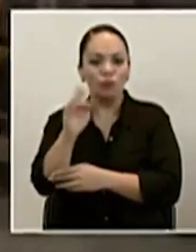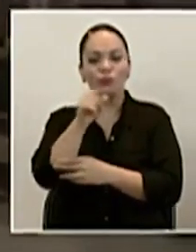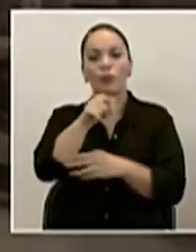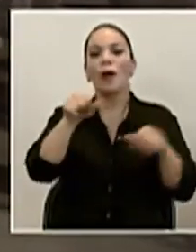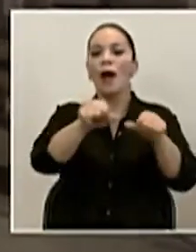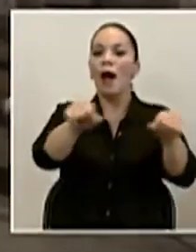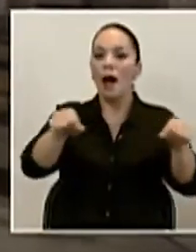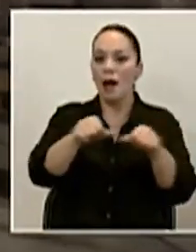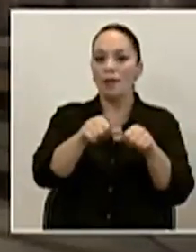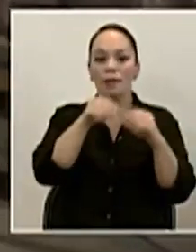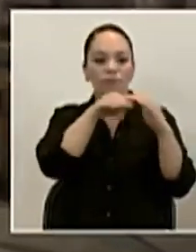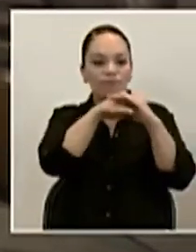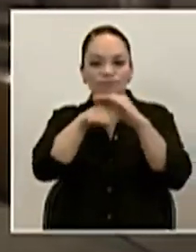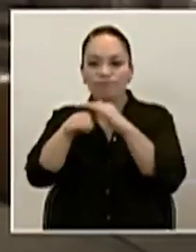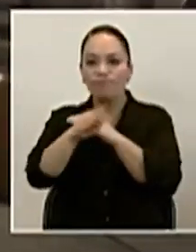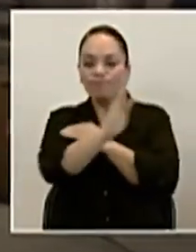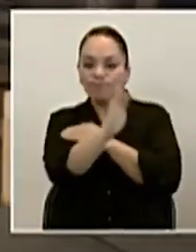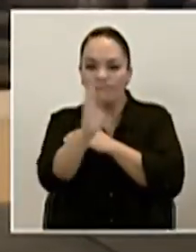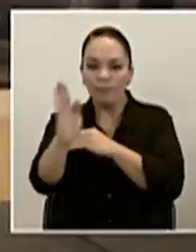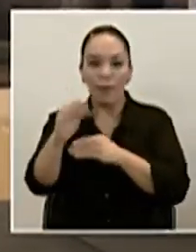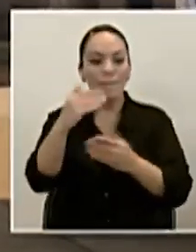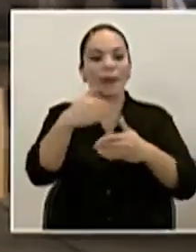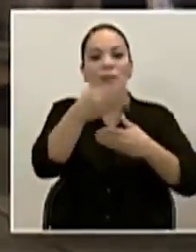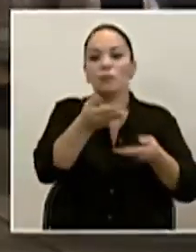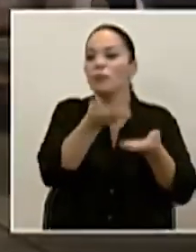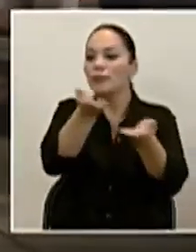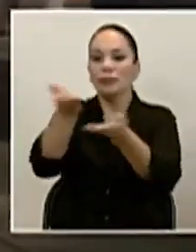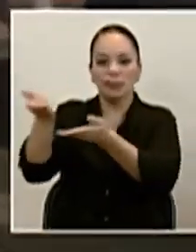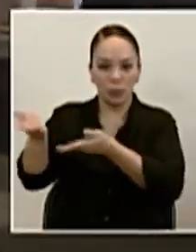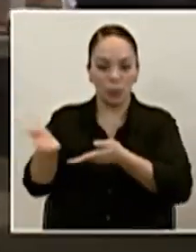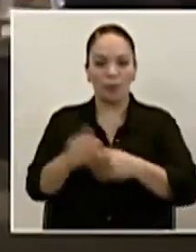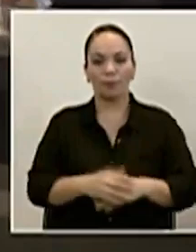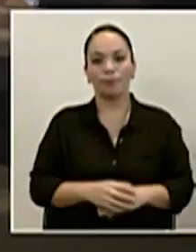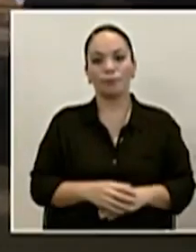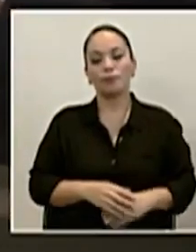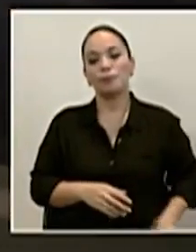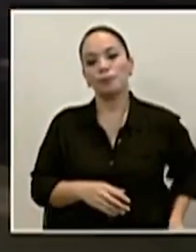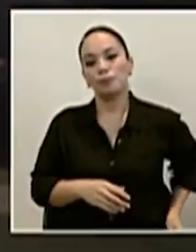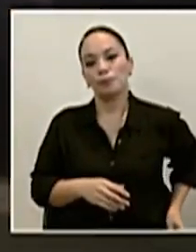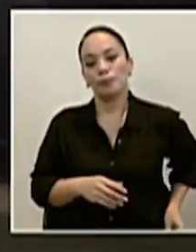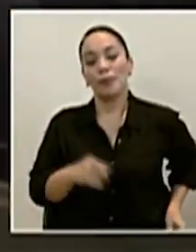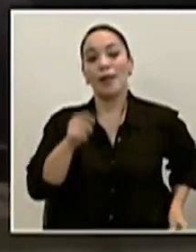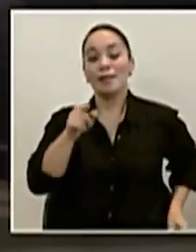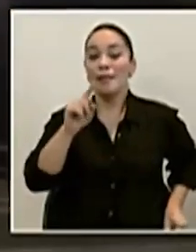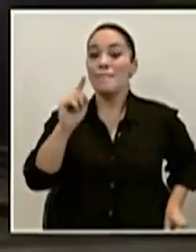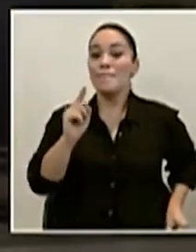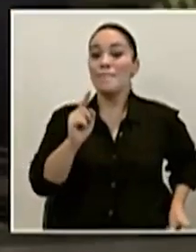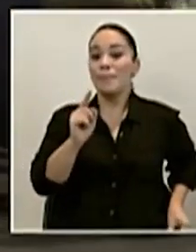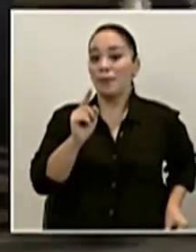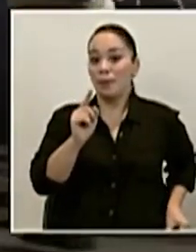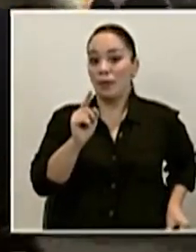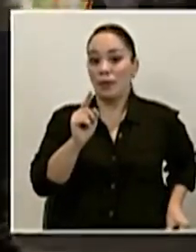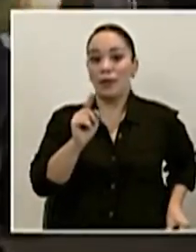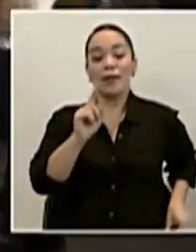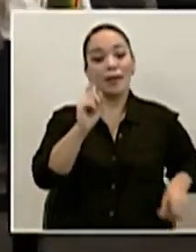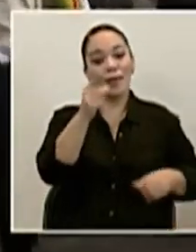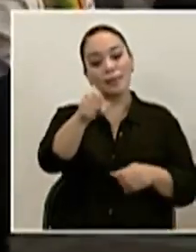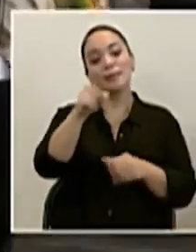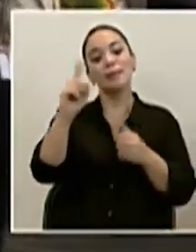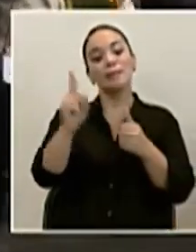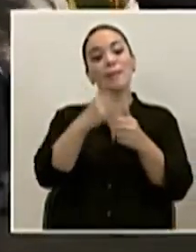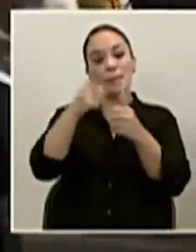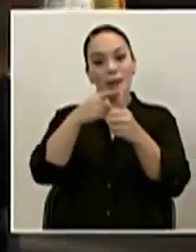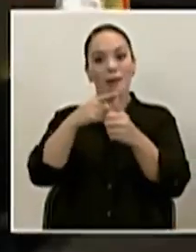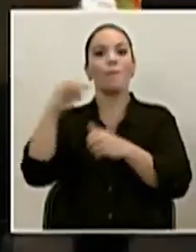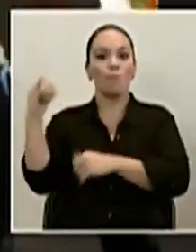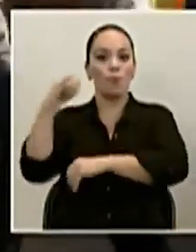es el área de almacenamiento y distribución de la caja. Como mencioné, este es el primero de 3 vuelos. Vea que